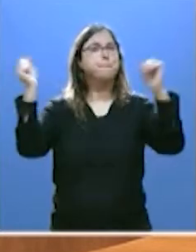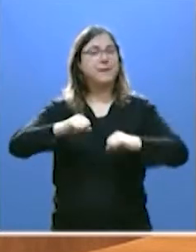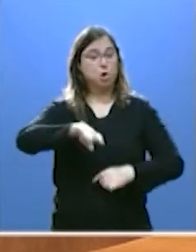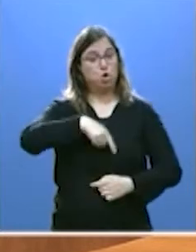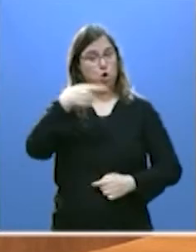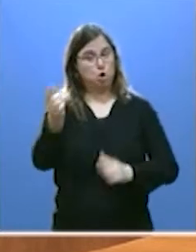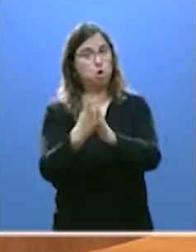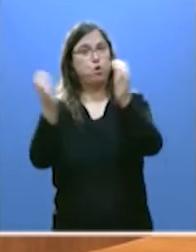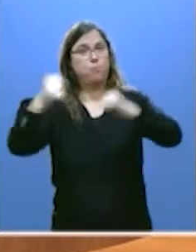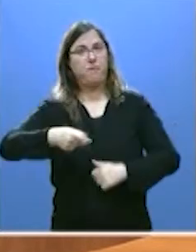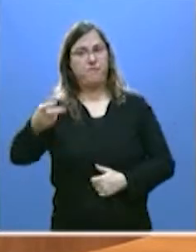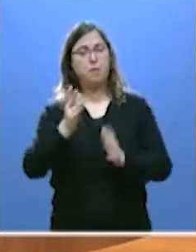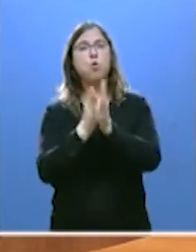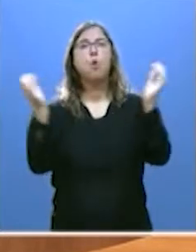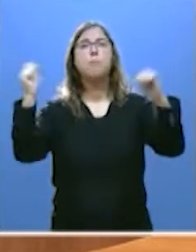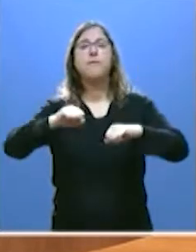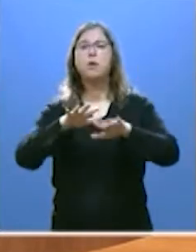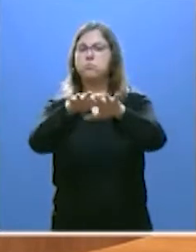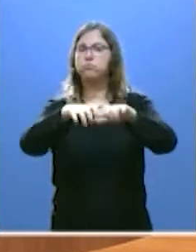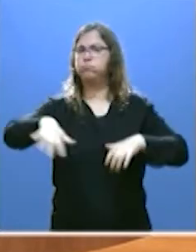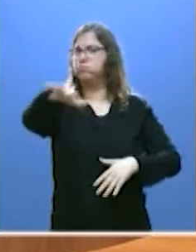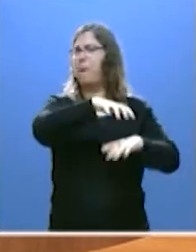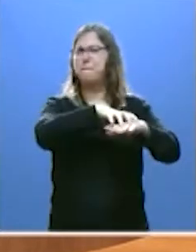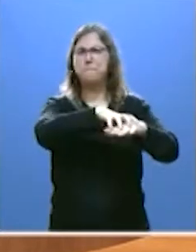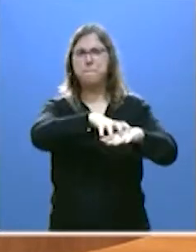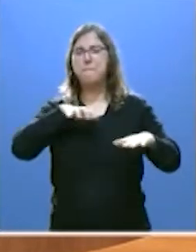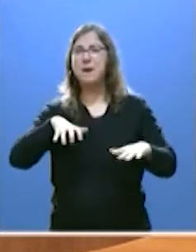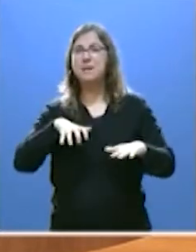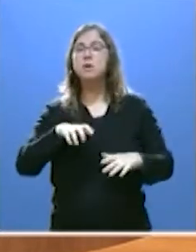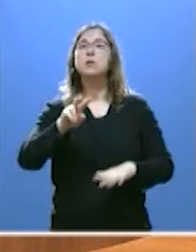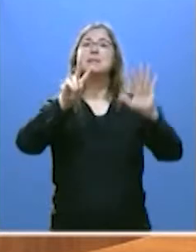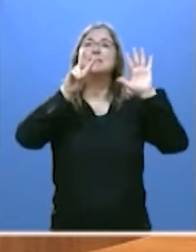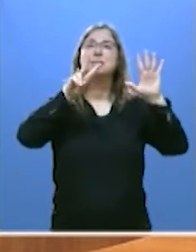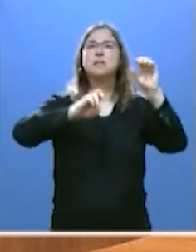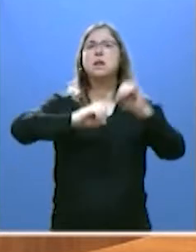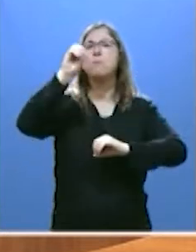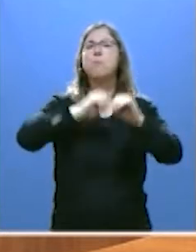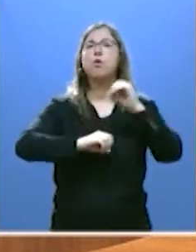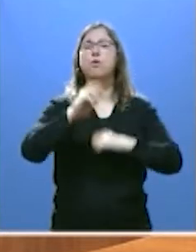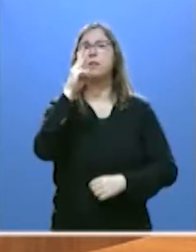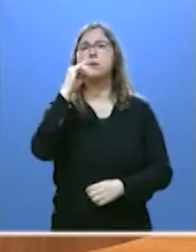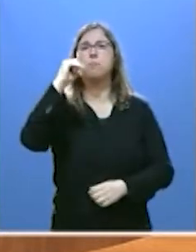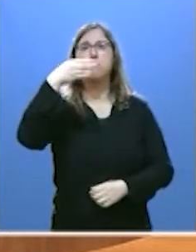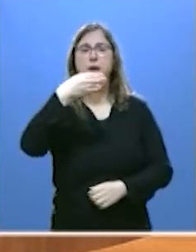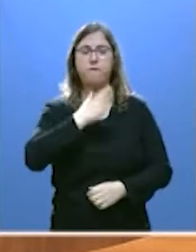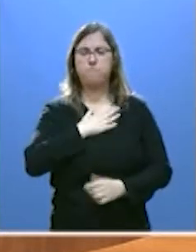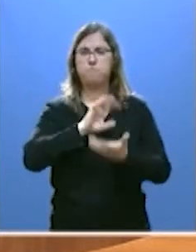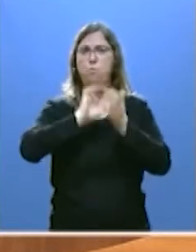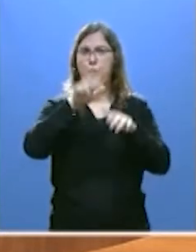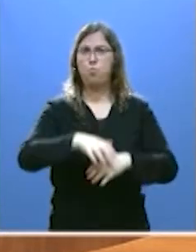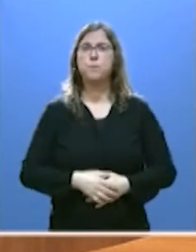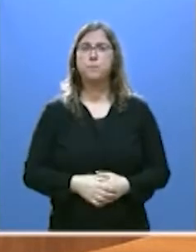nosotros, con ustedes, con la inmensa mayoría de esta Cámara, el 7% del Producto Interior Bruto de nuestra comunidad